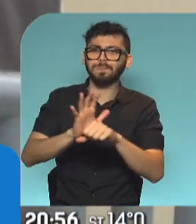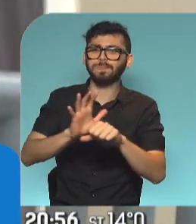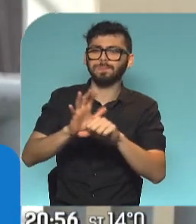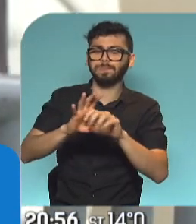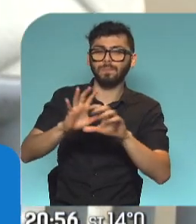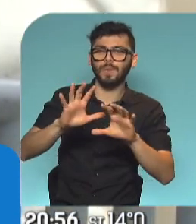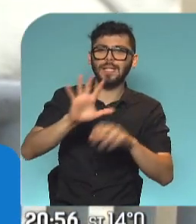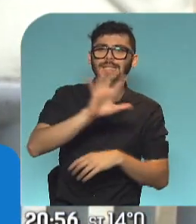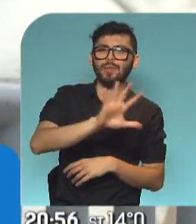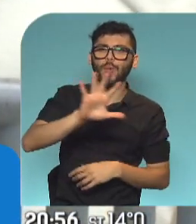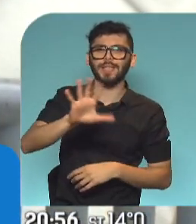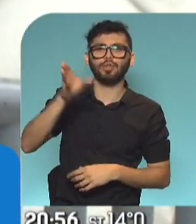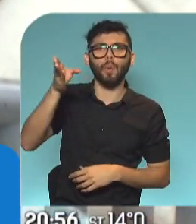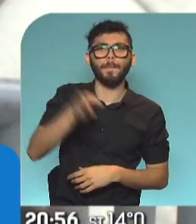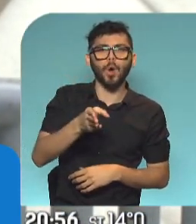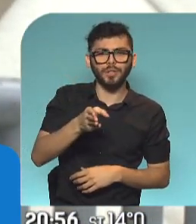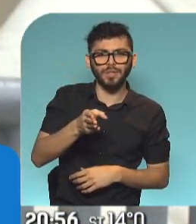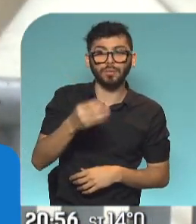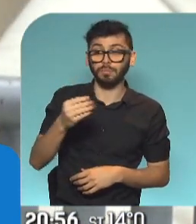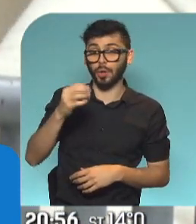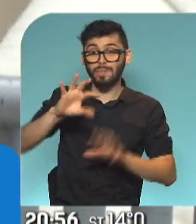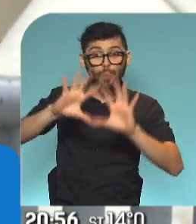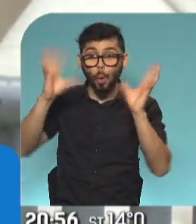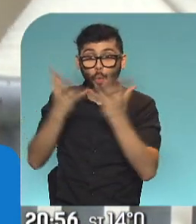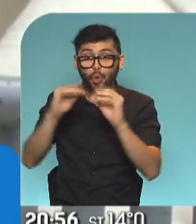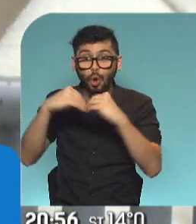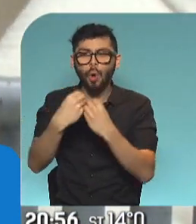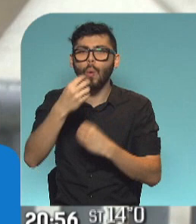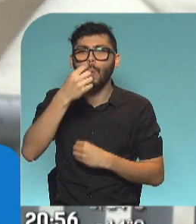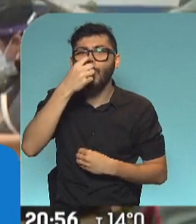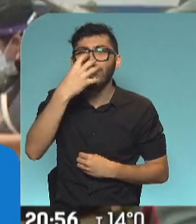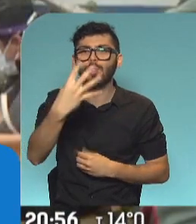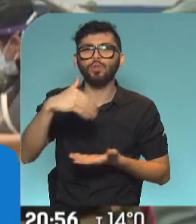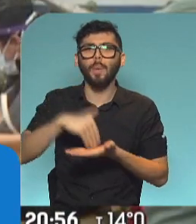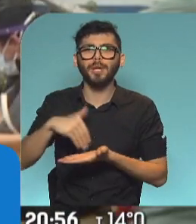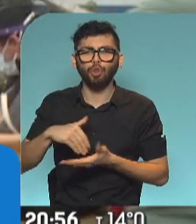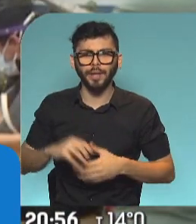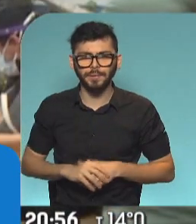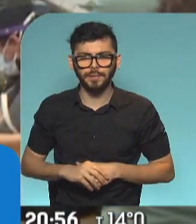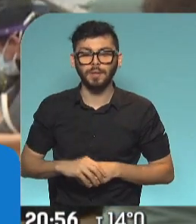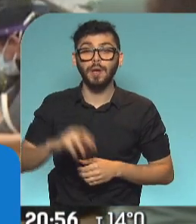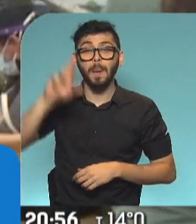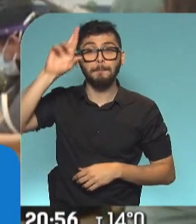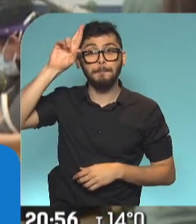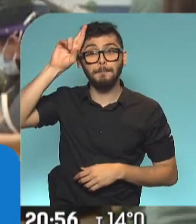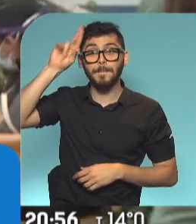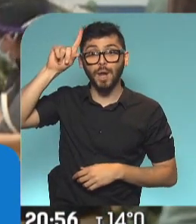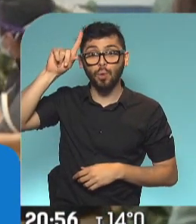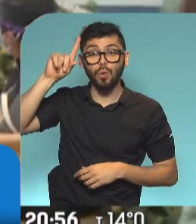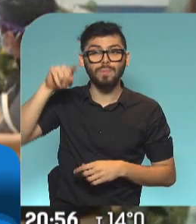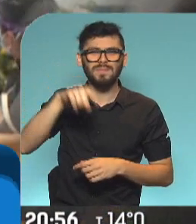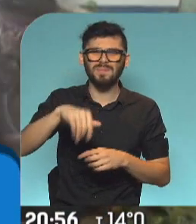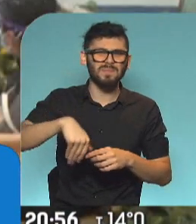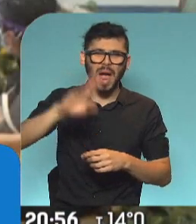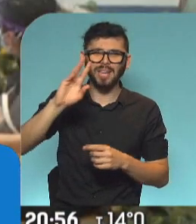de los 24 millones de contagios de todo el mundo. Perú se convirtió en el país con la mayor tasa de